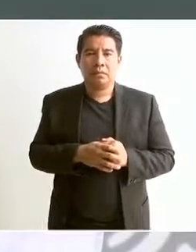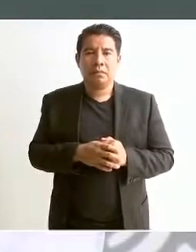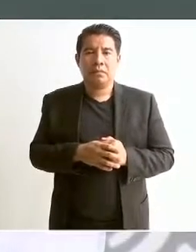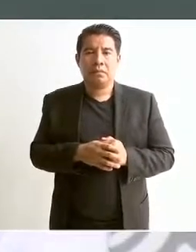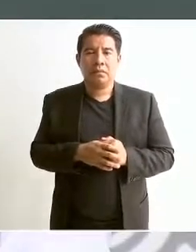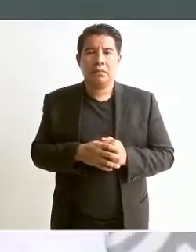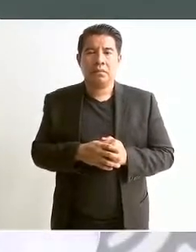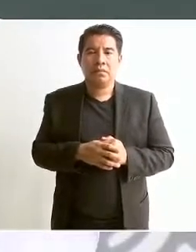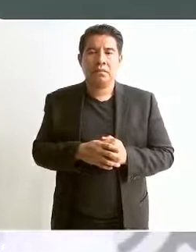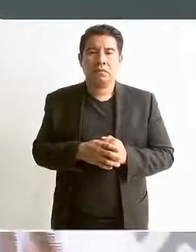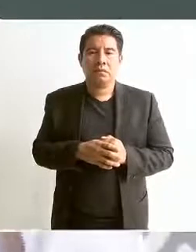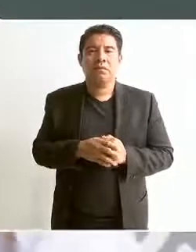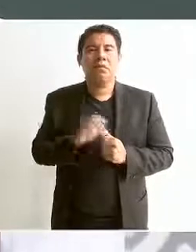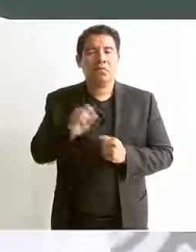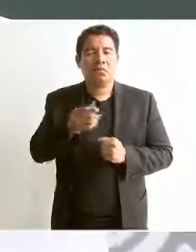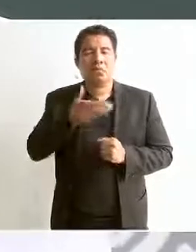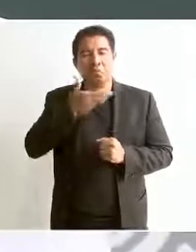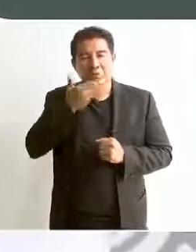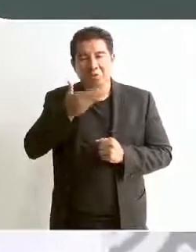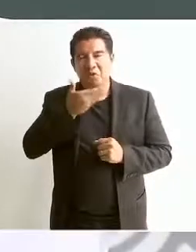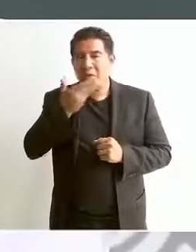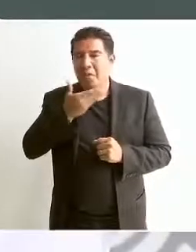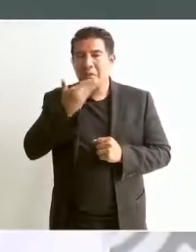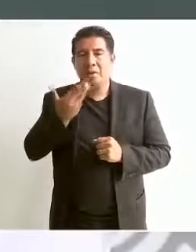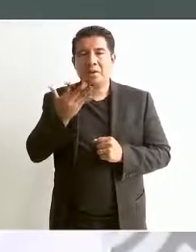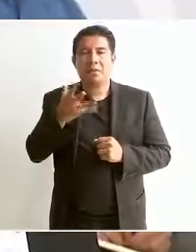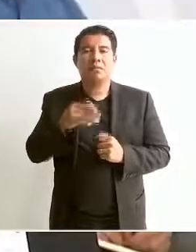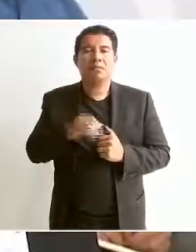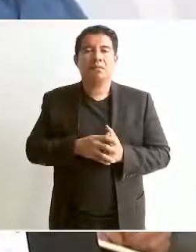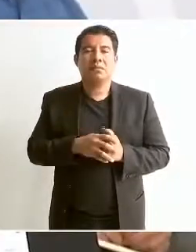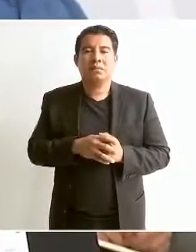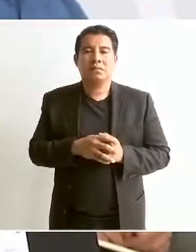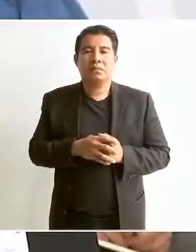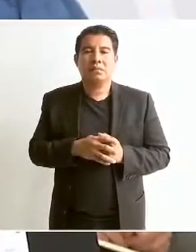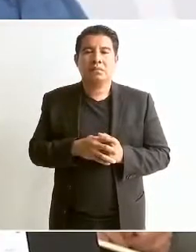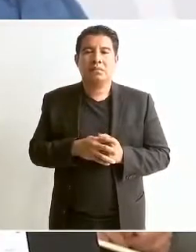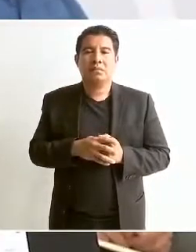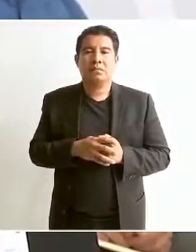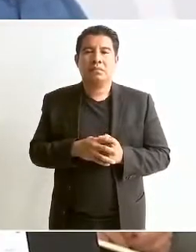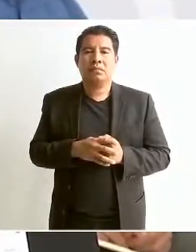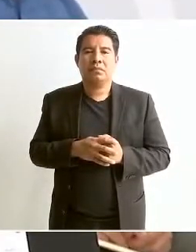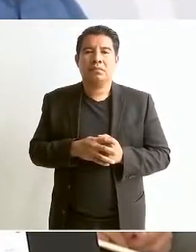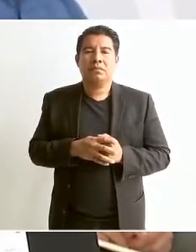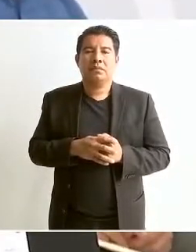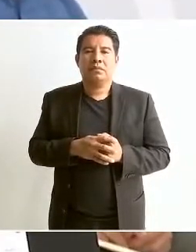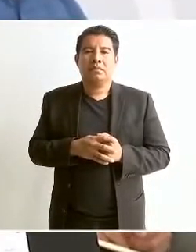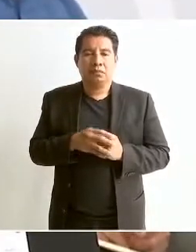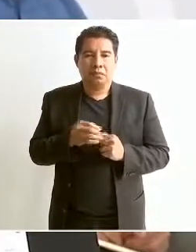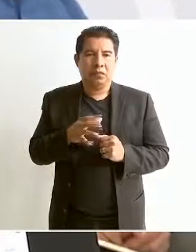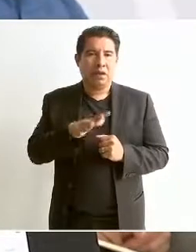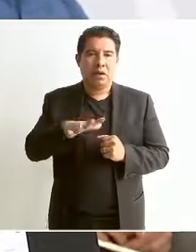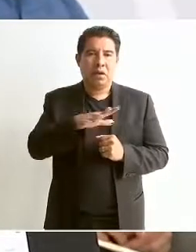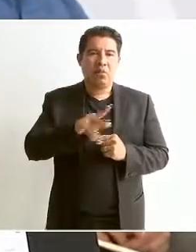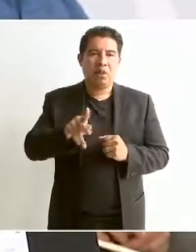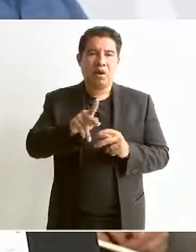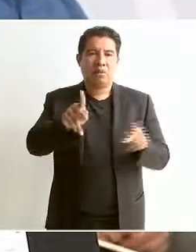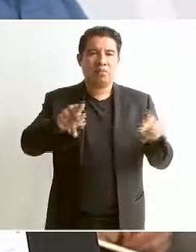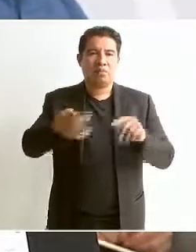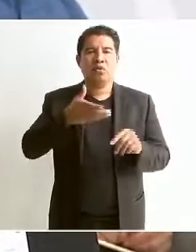Las tradiciones, las costumbres que hay en los pueblos,